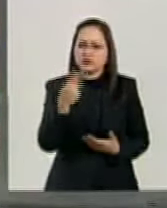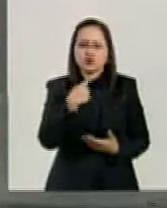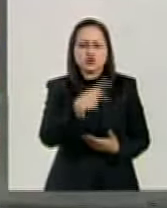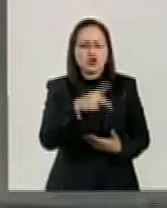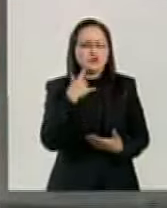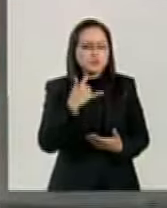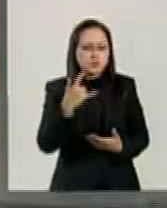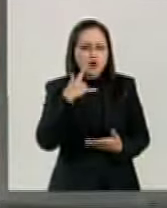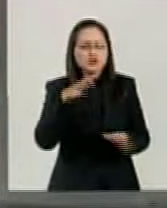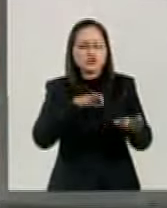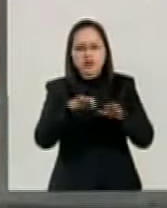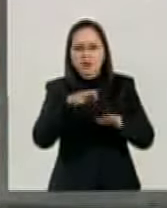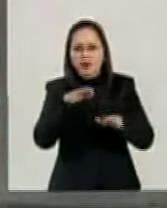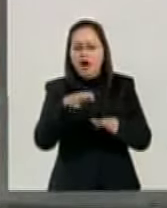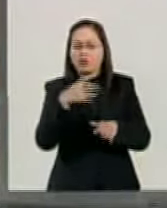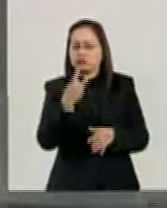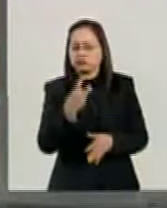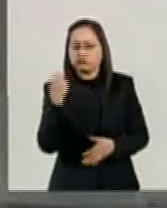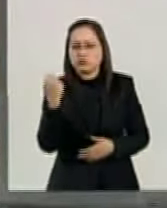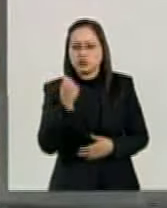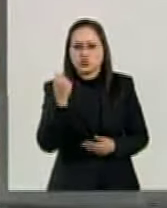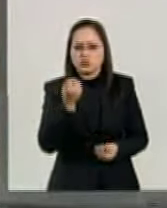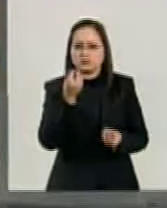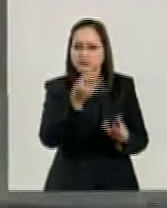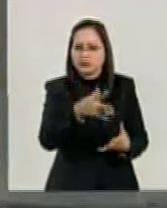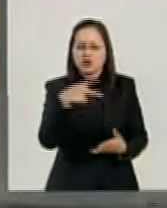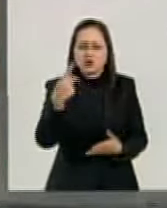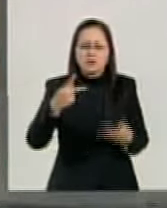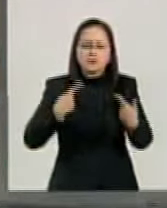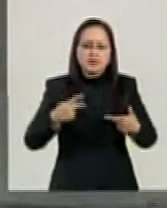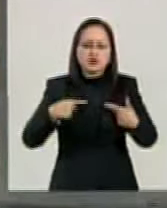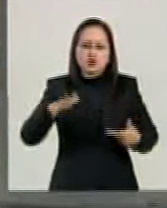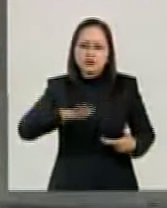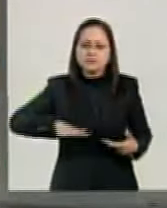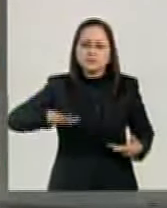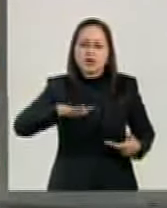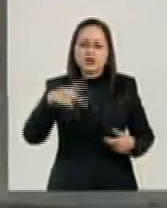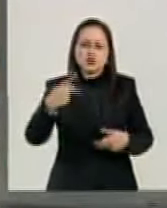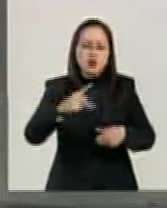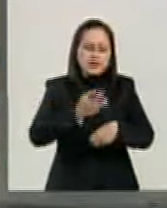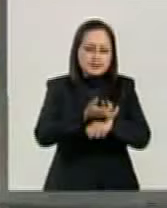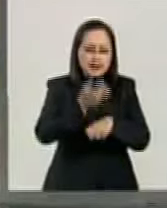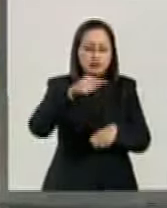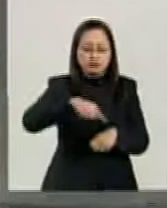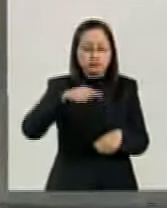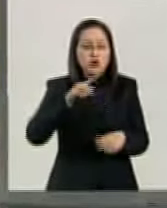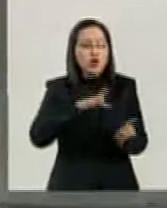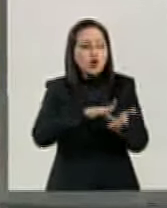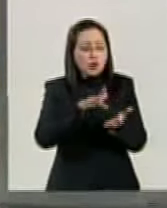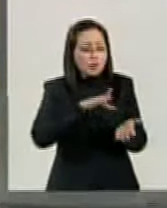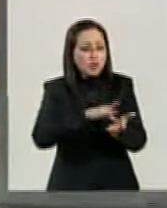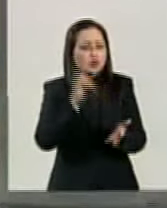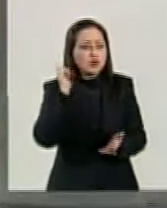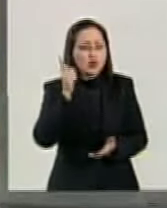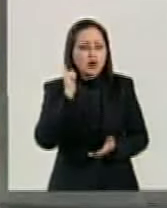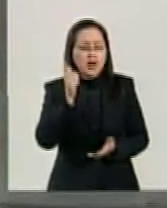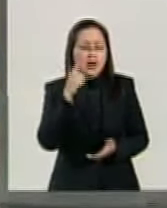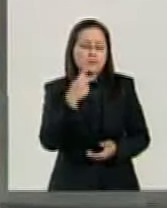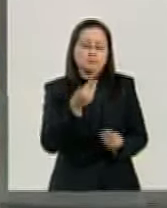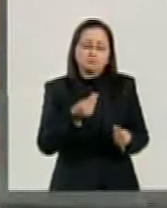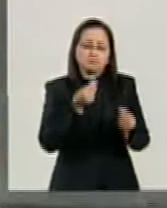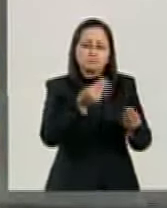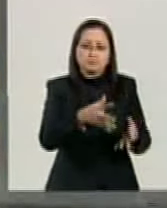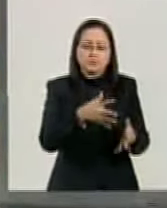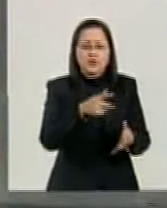dedicación, a su trabajo. Los ciudadanos de su estado habrán de valorarlo, ponderarlo y darle el lugar que a él le corresponde.